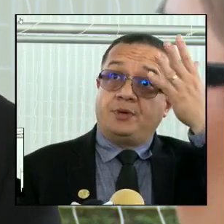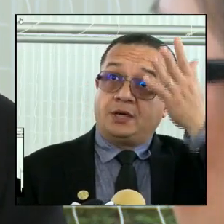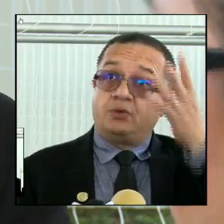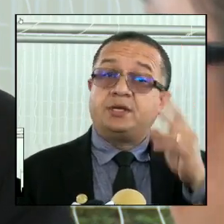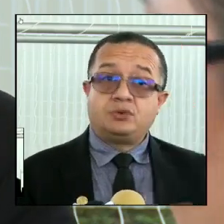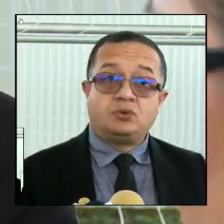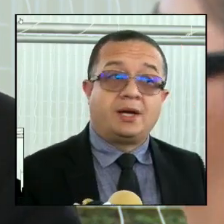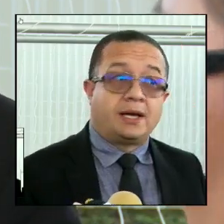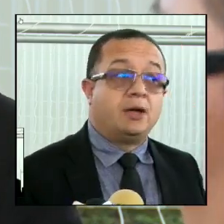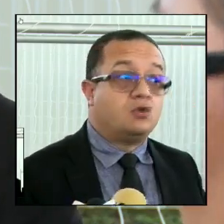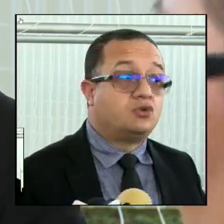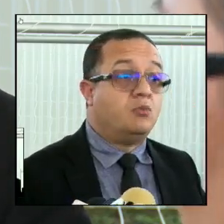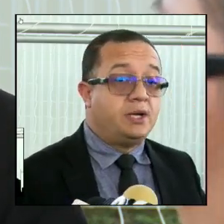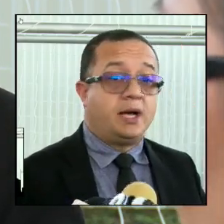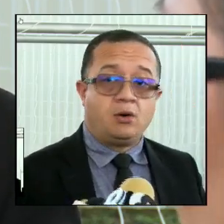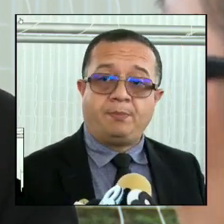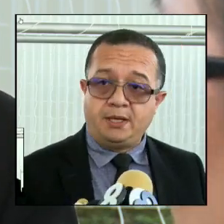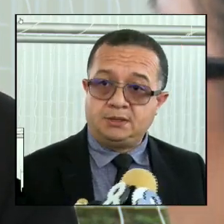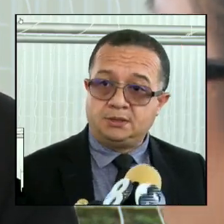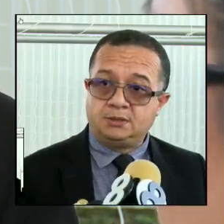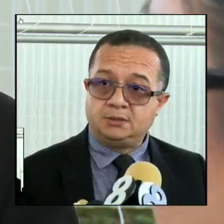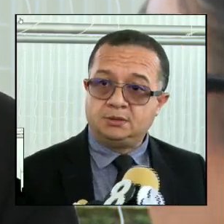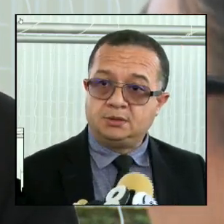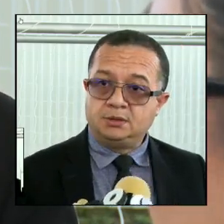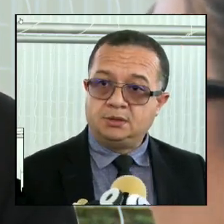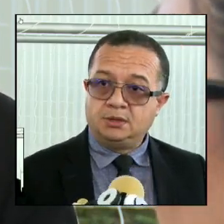aprovechar una estructura que le costó muy caro al país,